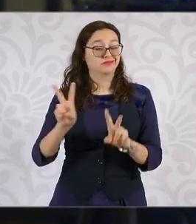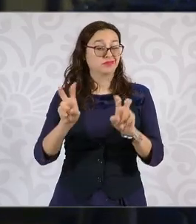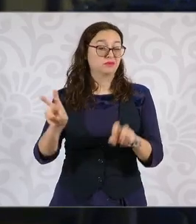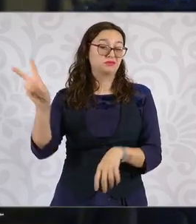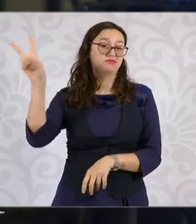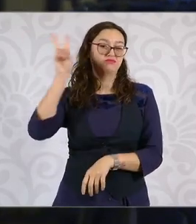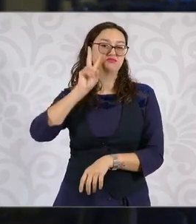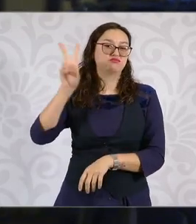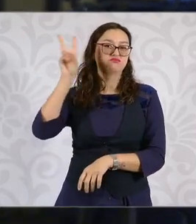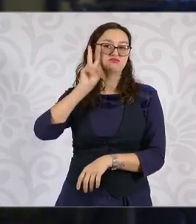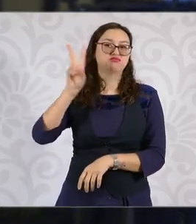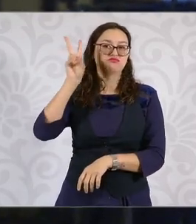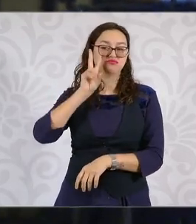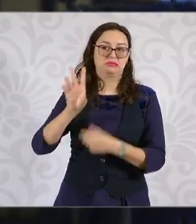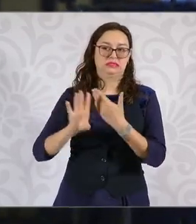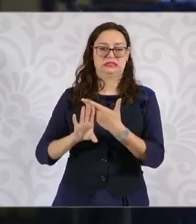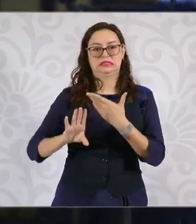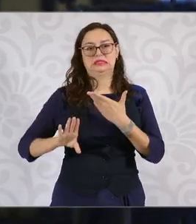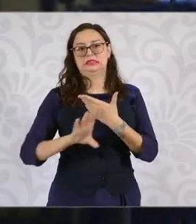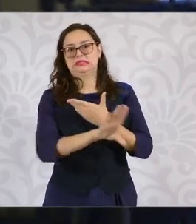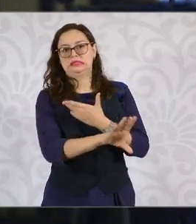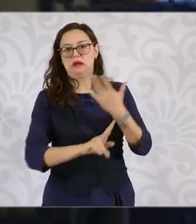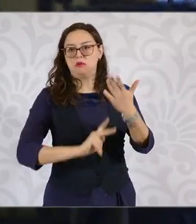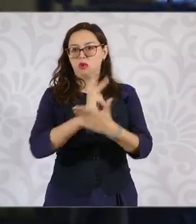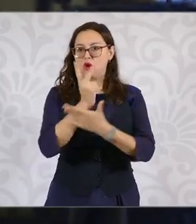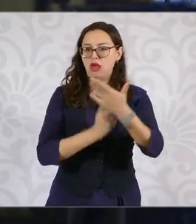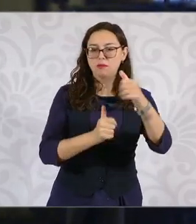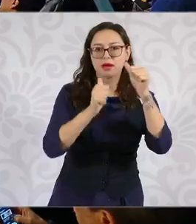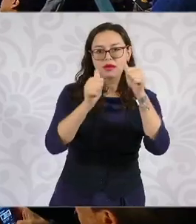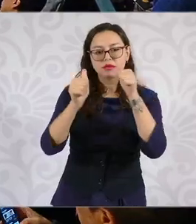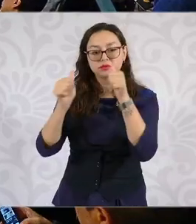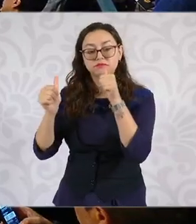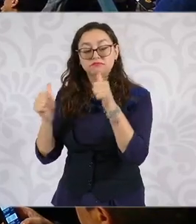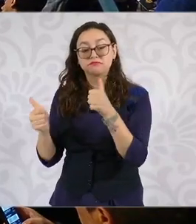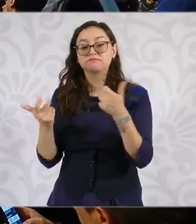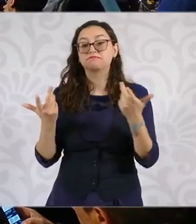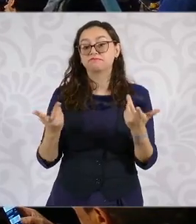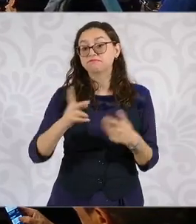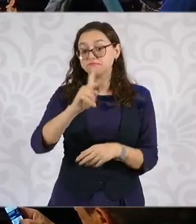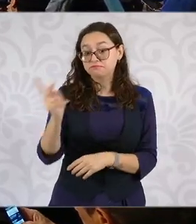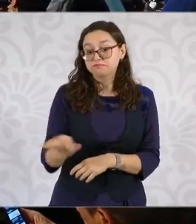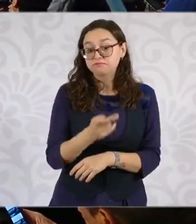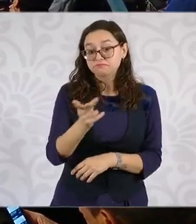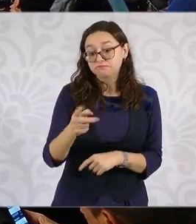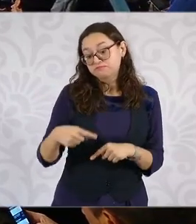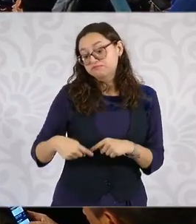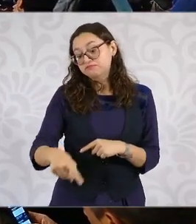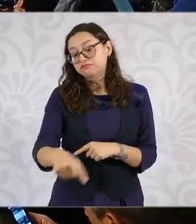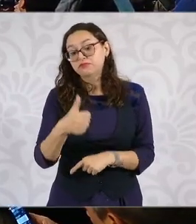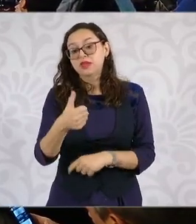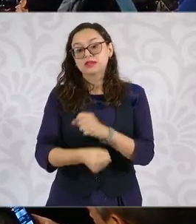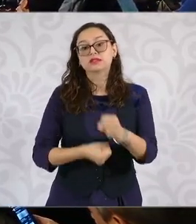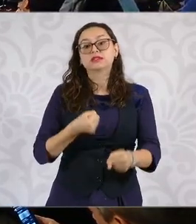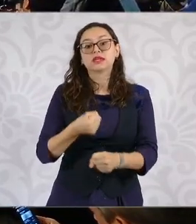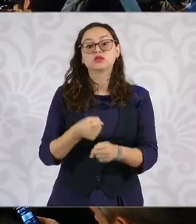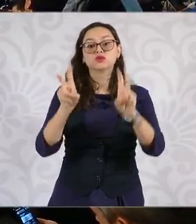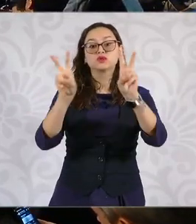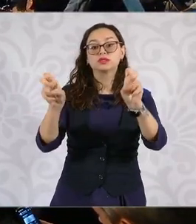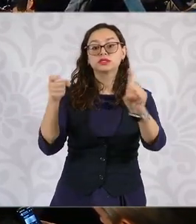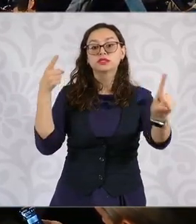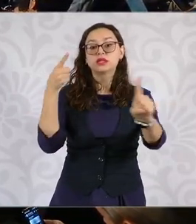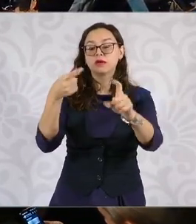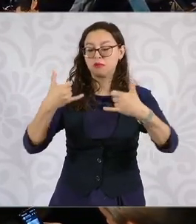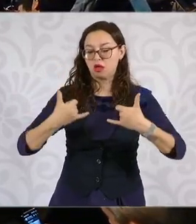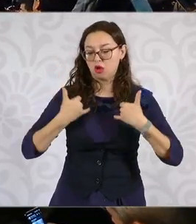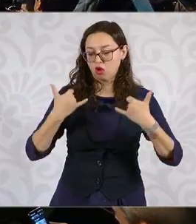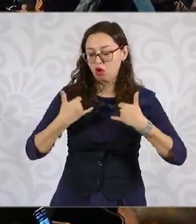En este sentido, presidenta, preguntarle. ¿Cuál considera que serán los principales retos en su administración en materia de atención a los jóvenes